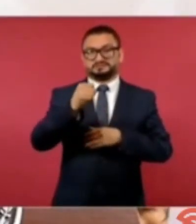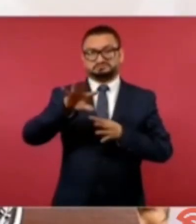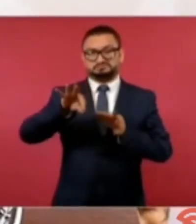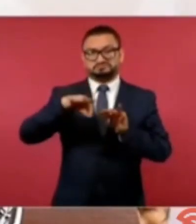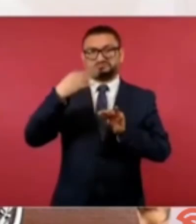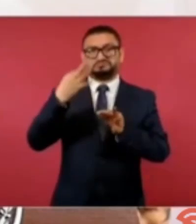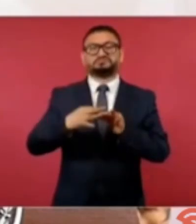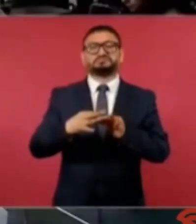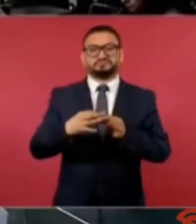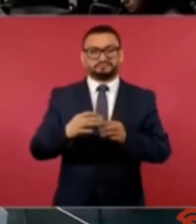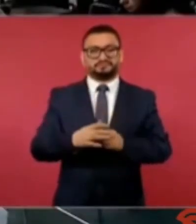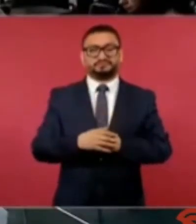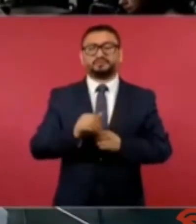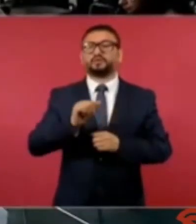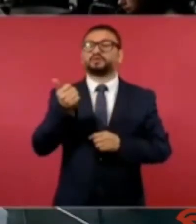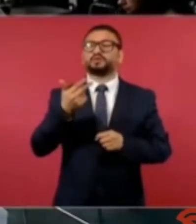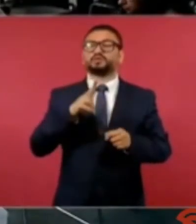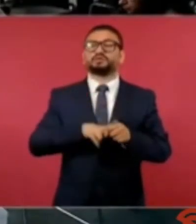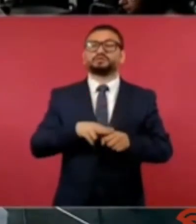el hospital